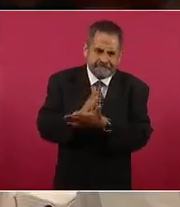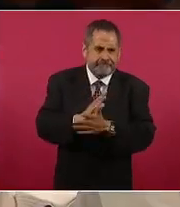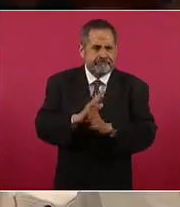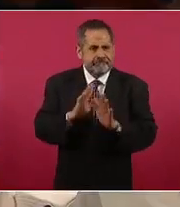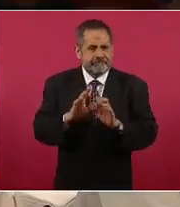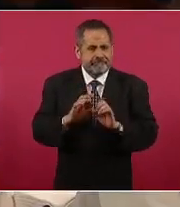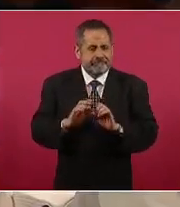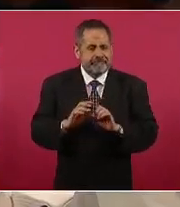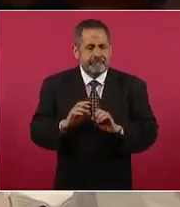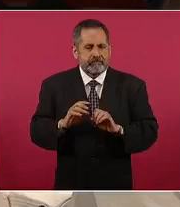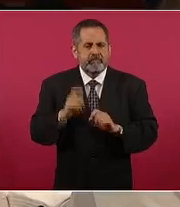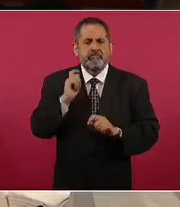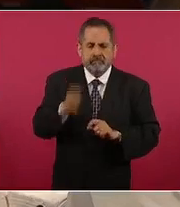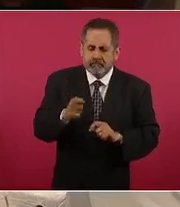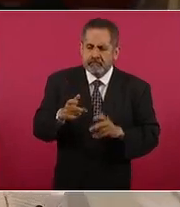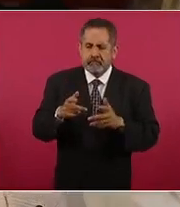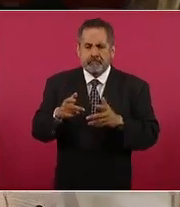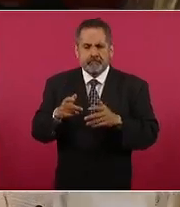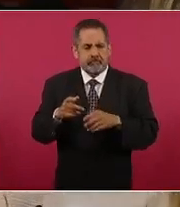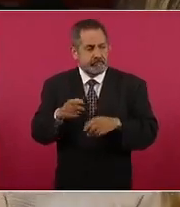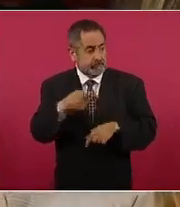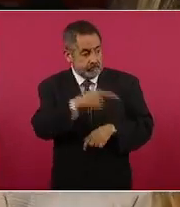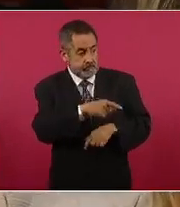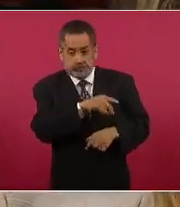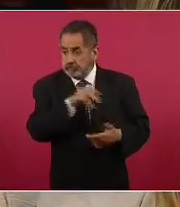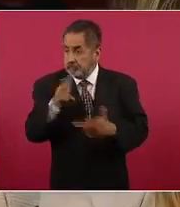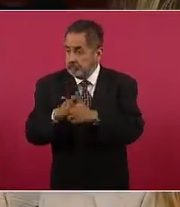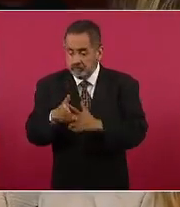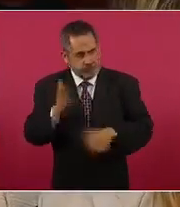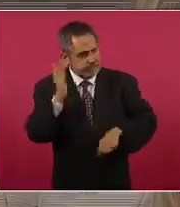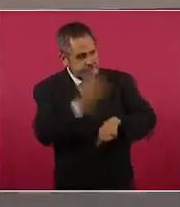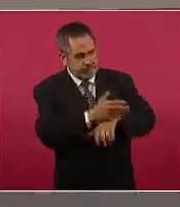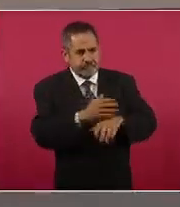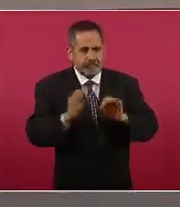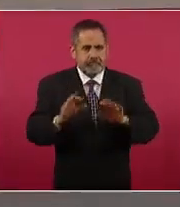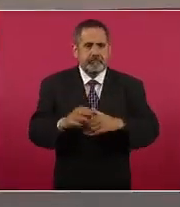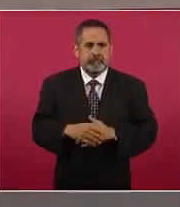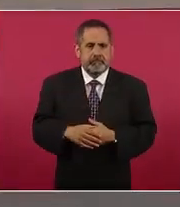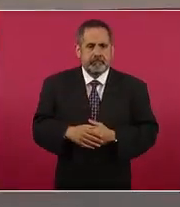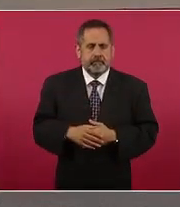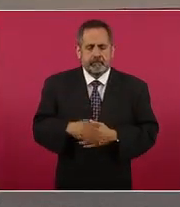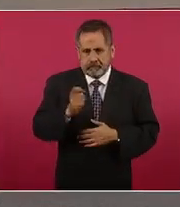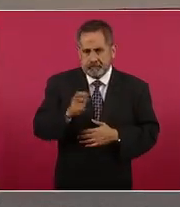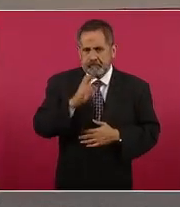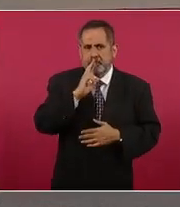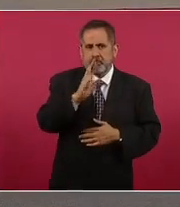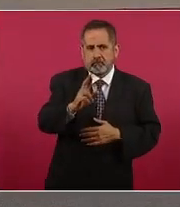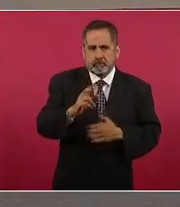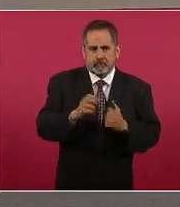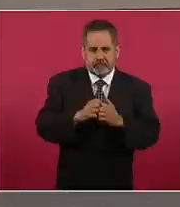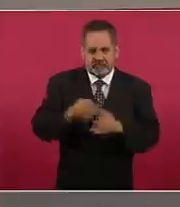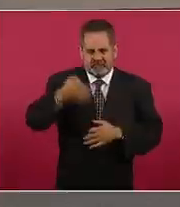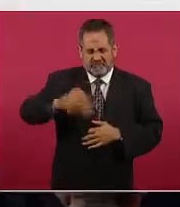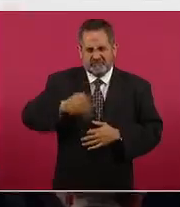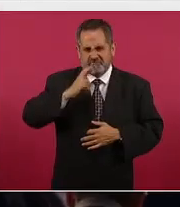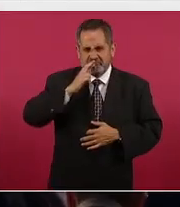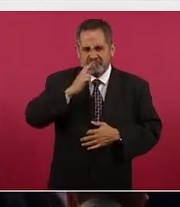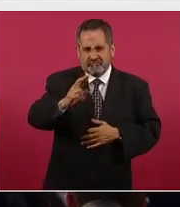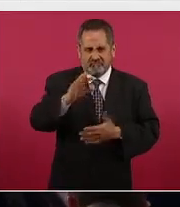hacia los casos los asesinatos de periodistas te contesto de manera categórica